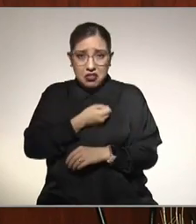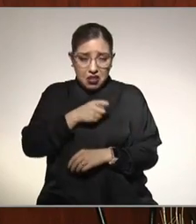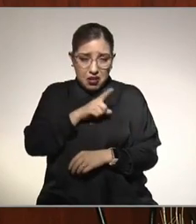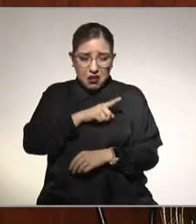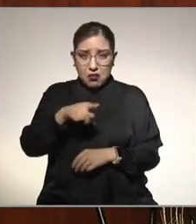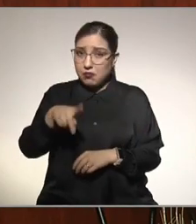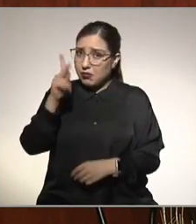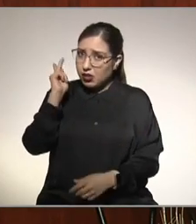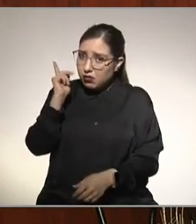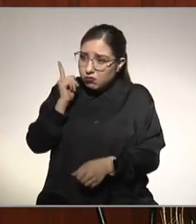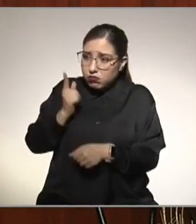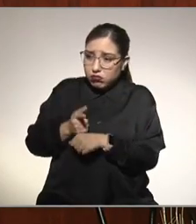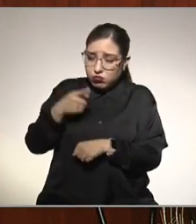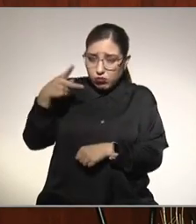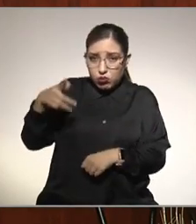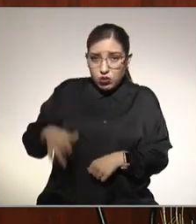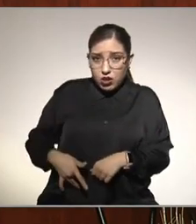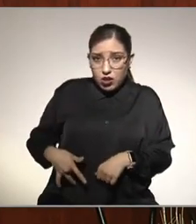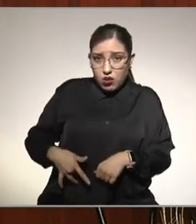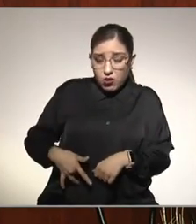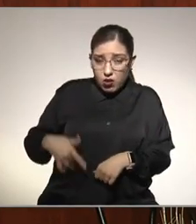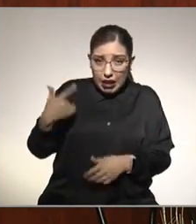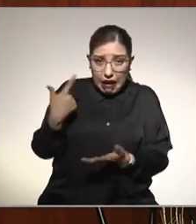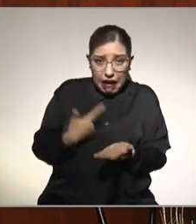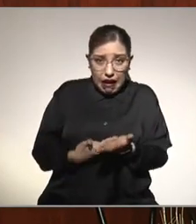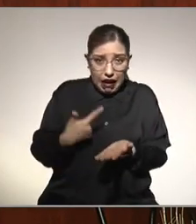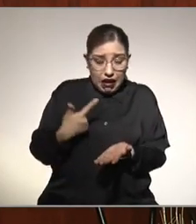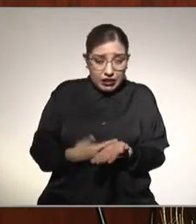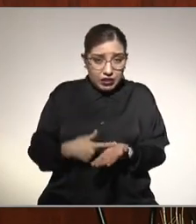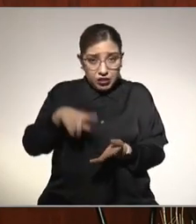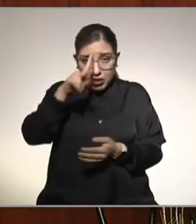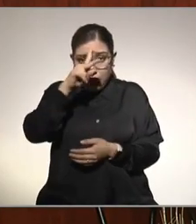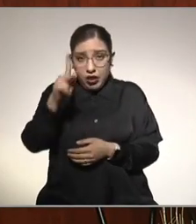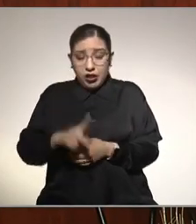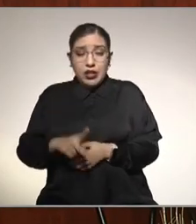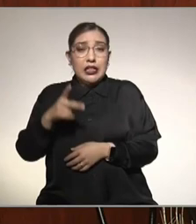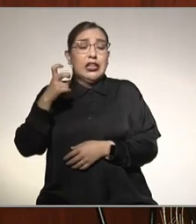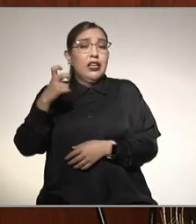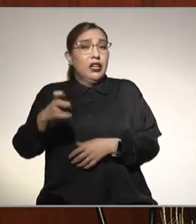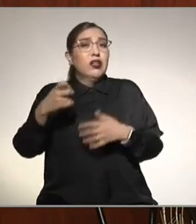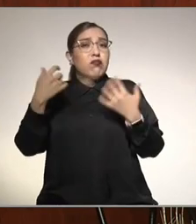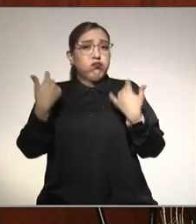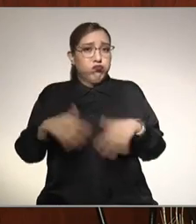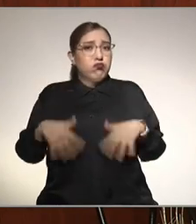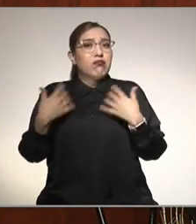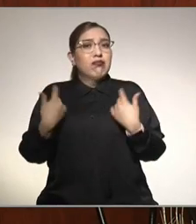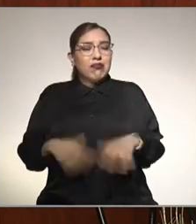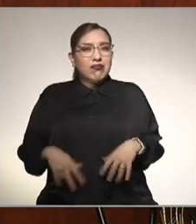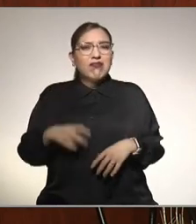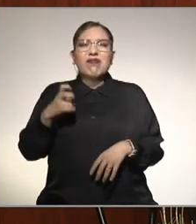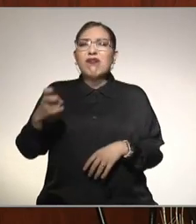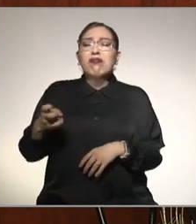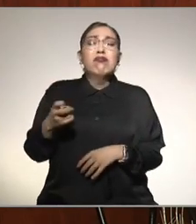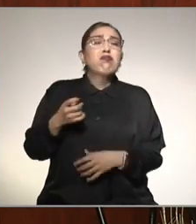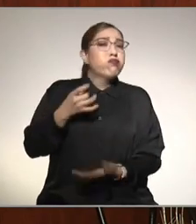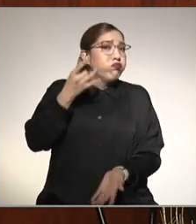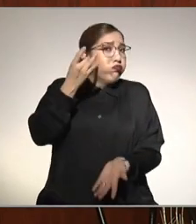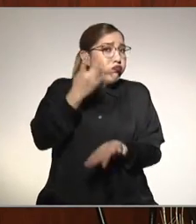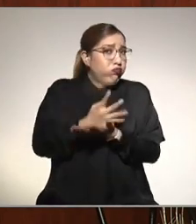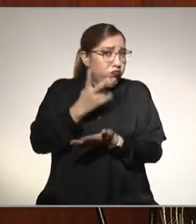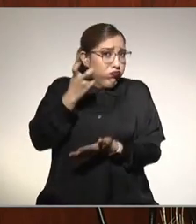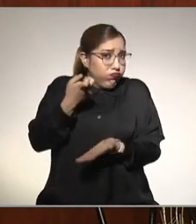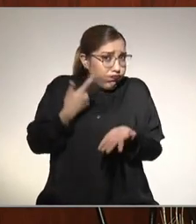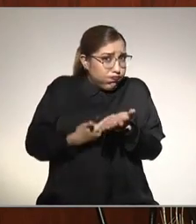en forma significativa y además esta estatosis o hígado graso no solamente es tener el hígado graso y ya,